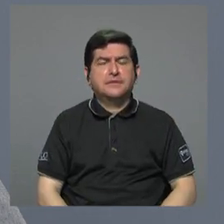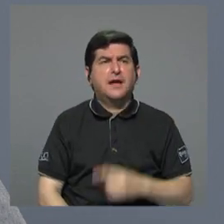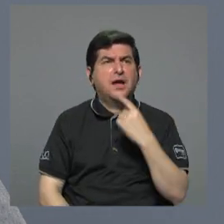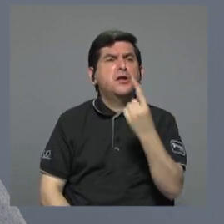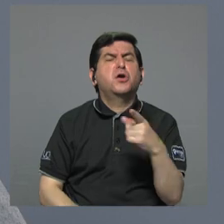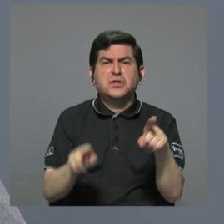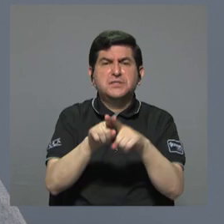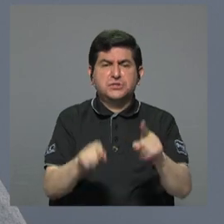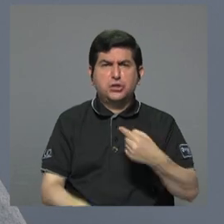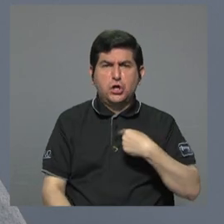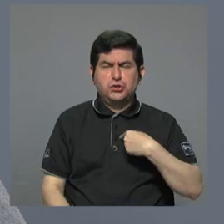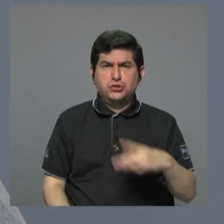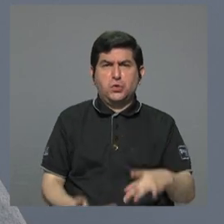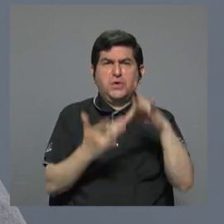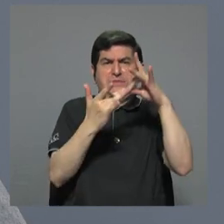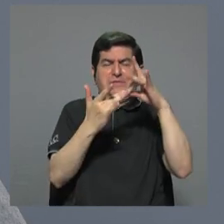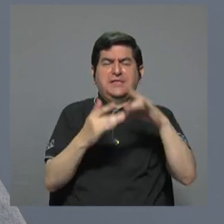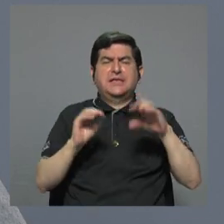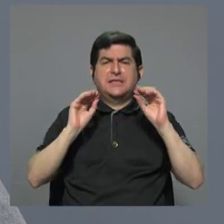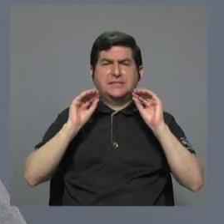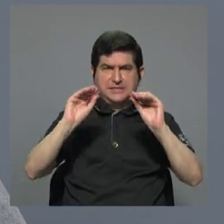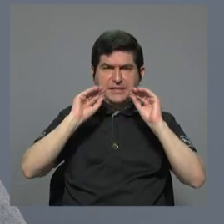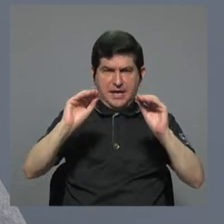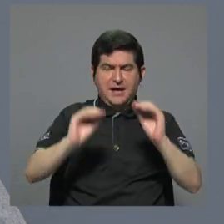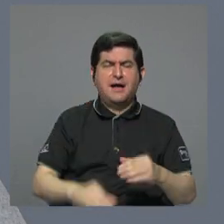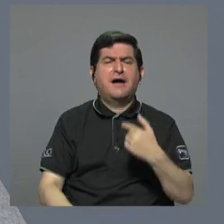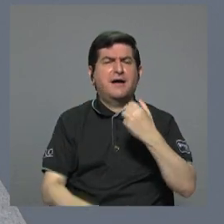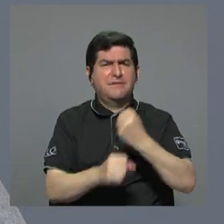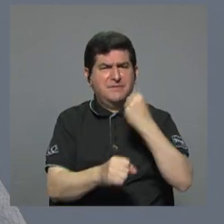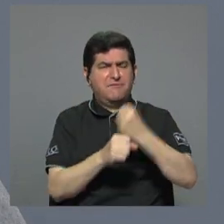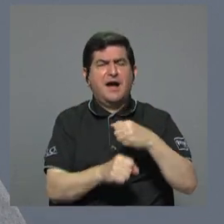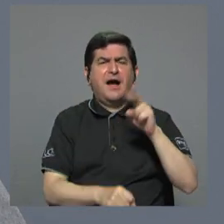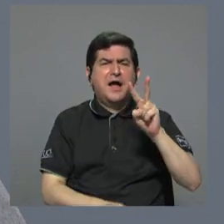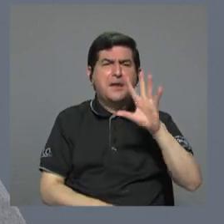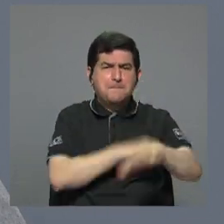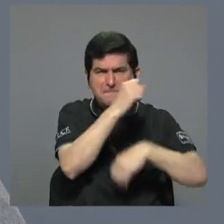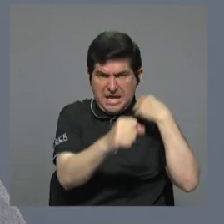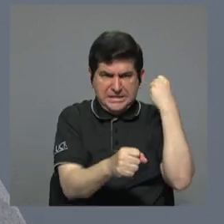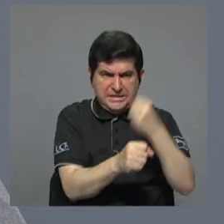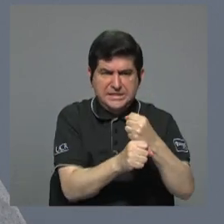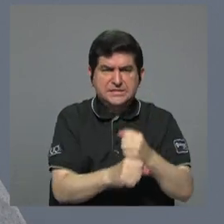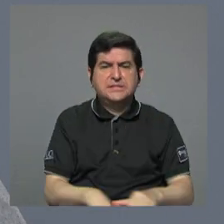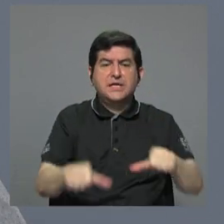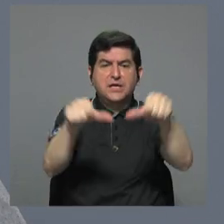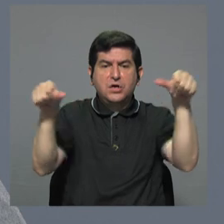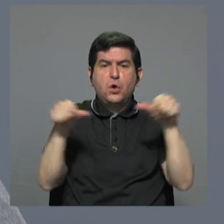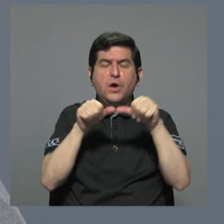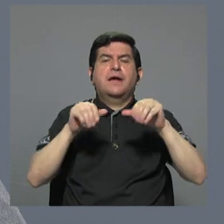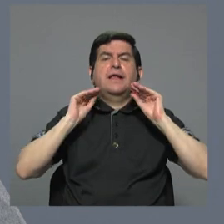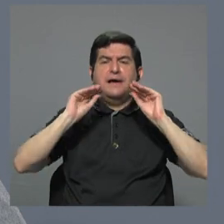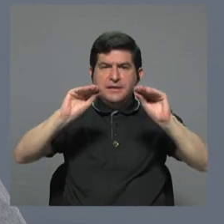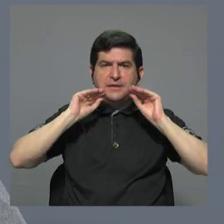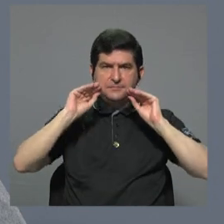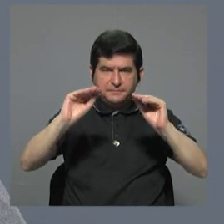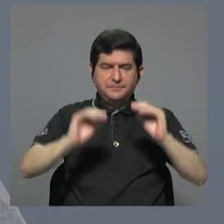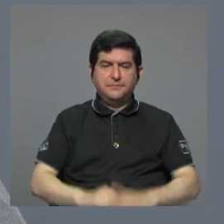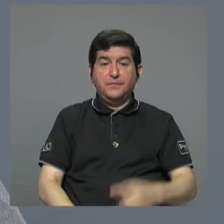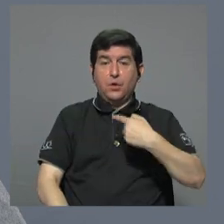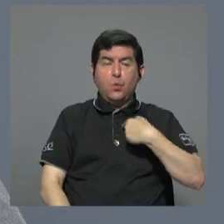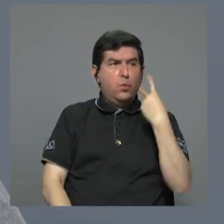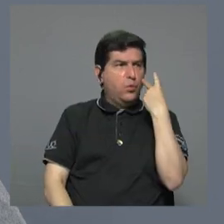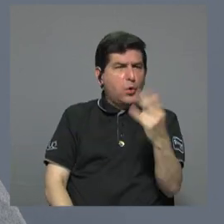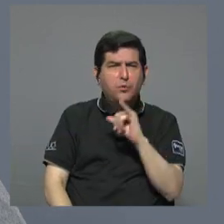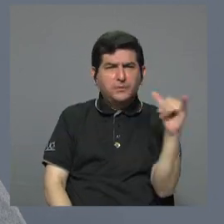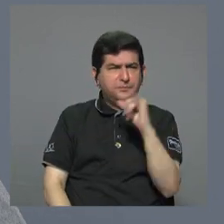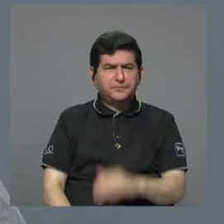decías, yo soy experta en educación, he trabajado más de 25 años en el sector de educación y uno ha visto